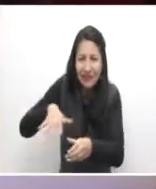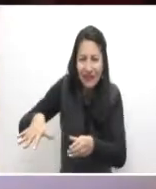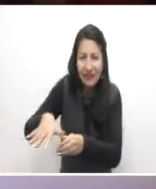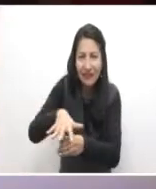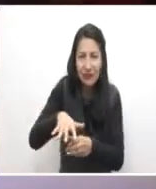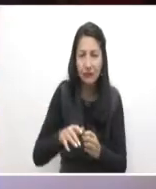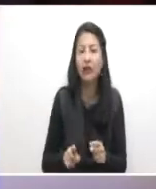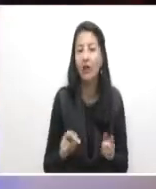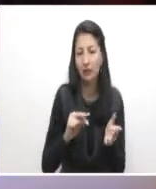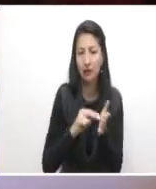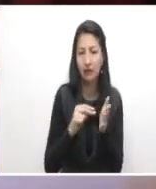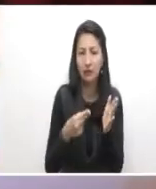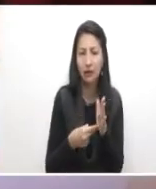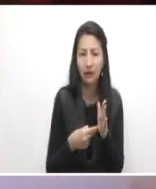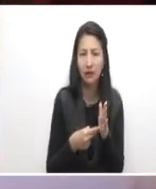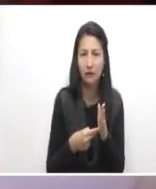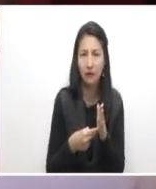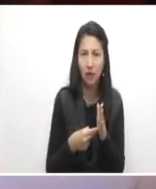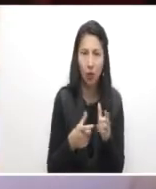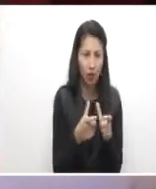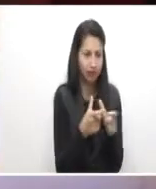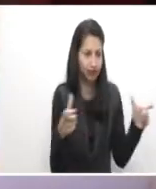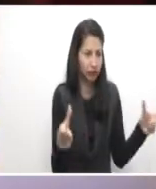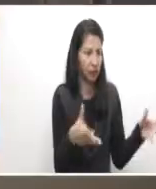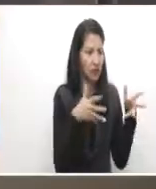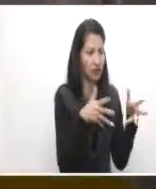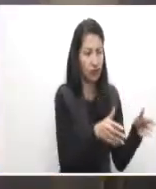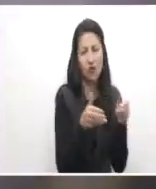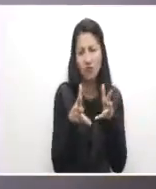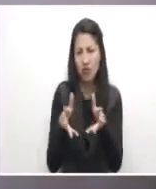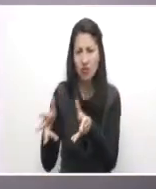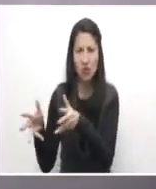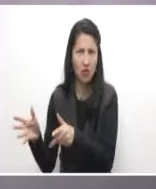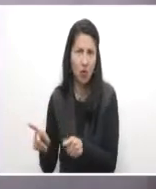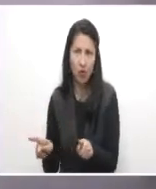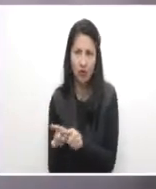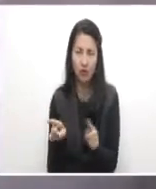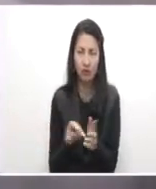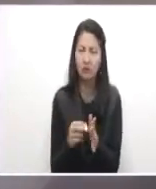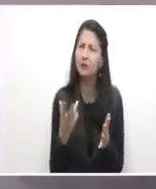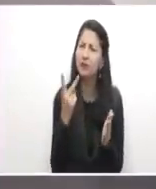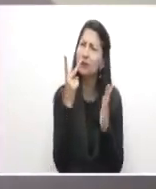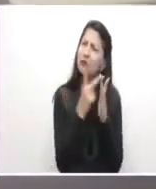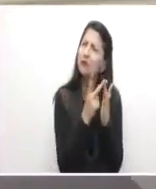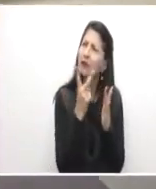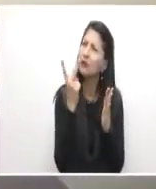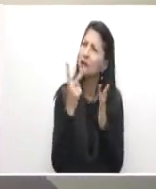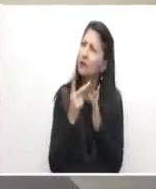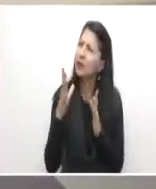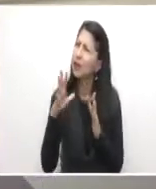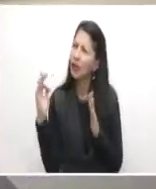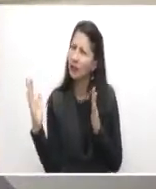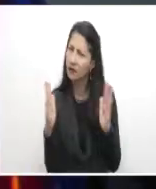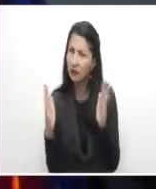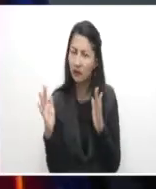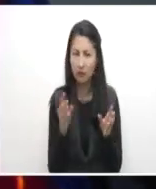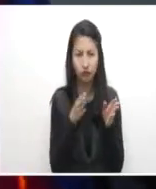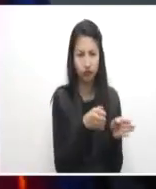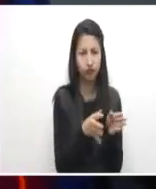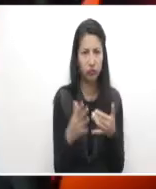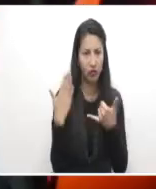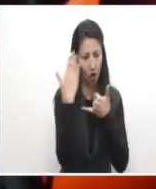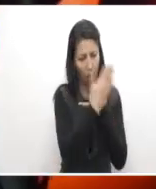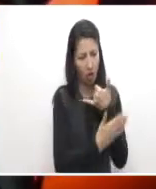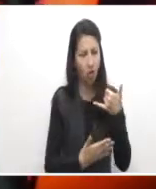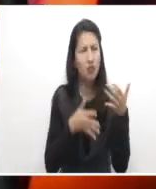podamos masificar de una manera muy importante. Ya llevamos unos 2 mil, de 2 mil a 2 mil 500 personas capacitadas a nivel